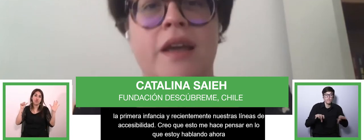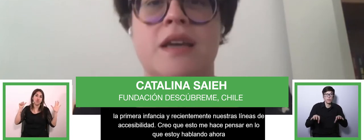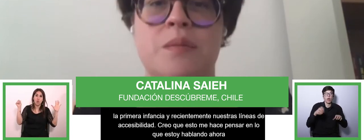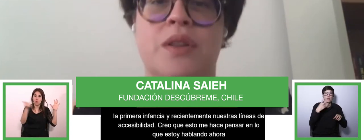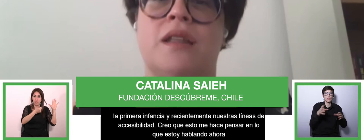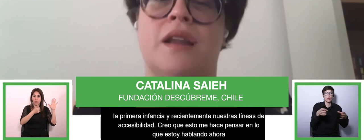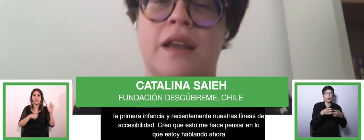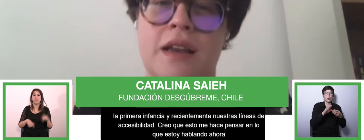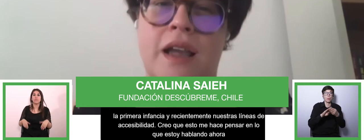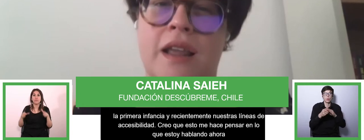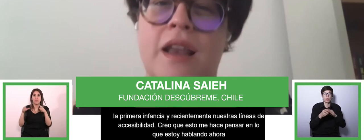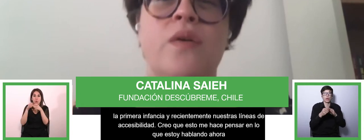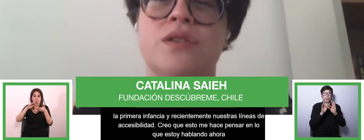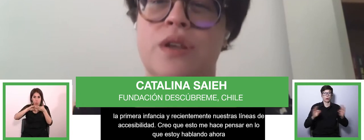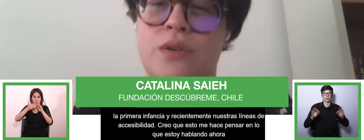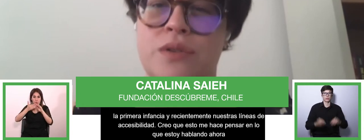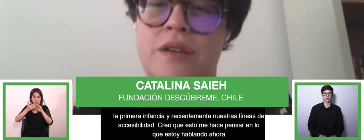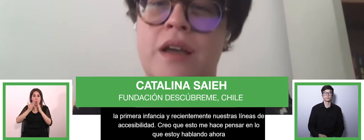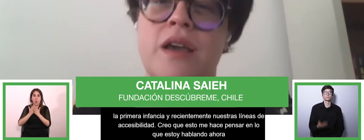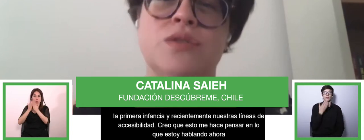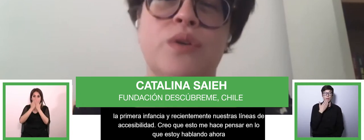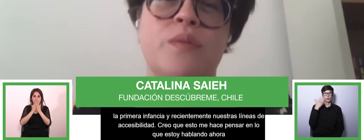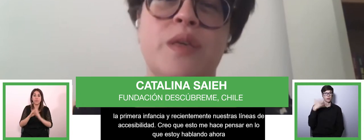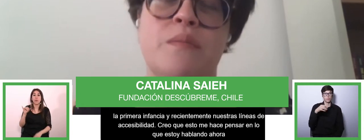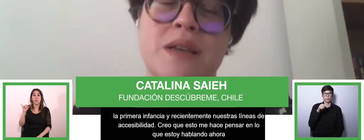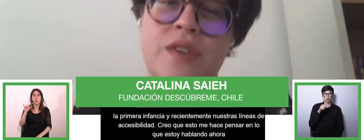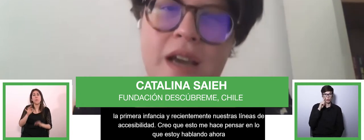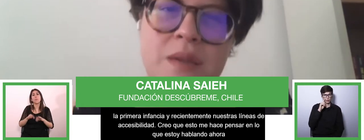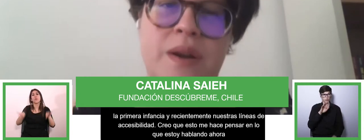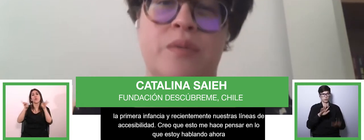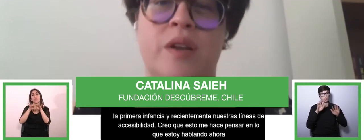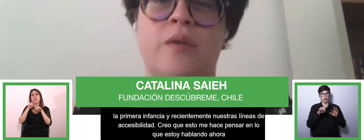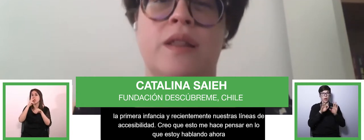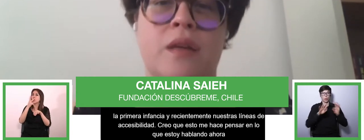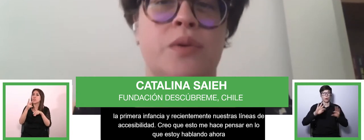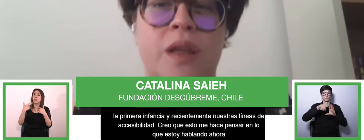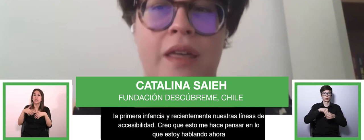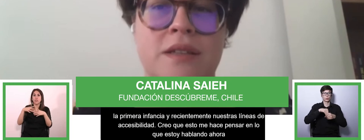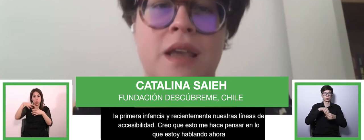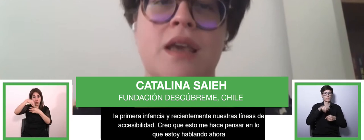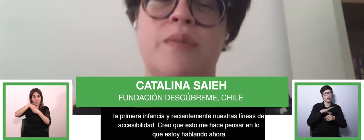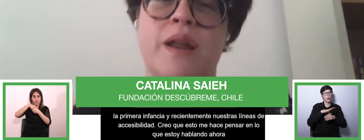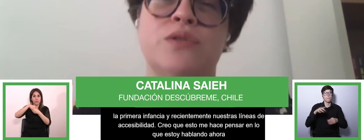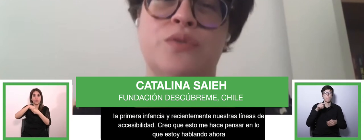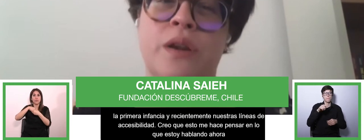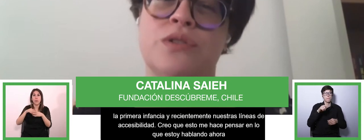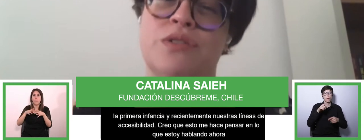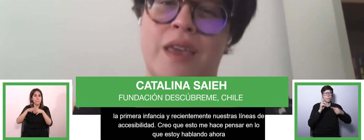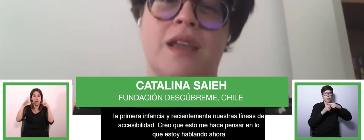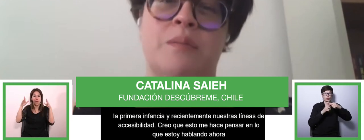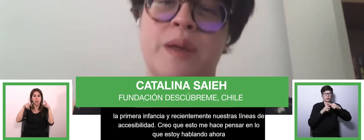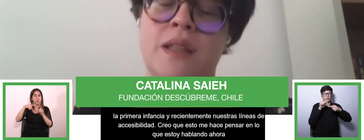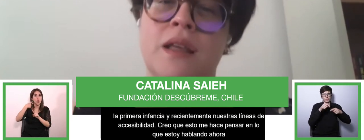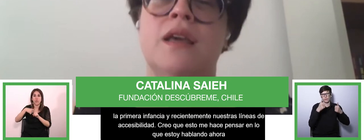Es importante recalcar que la educación inclusiva es uno de los medios más eficaces para promover la igualdad de oportunidades y para